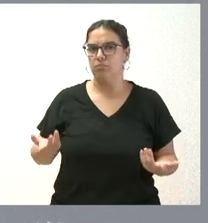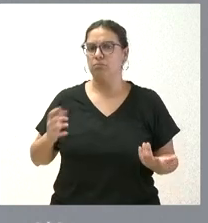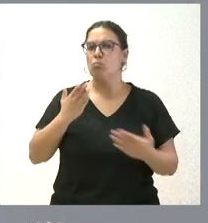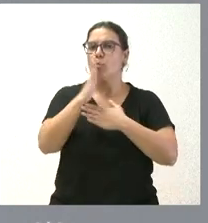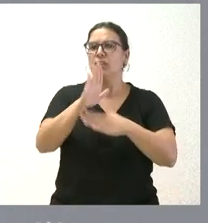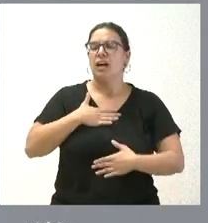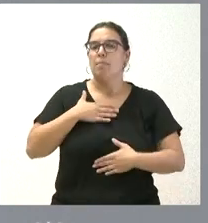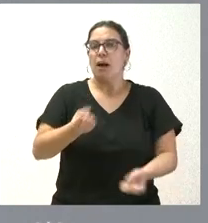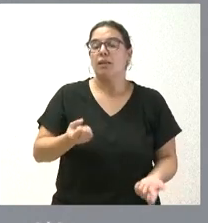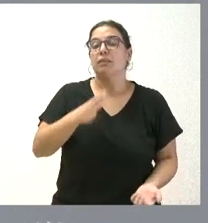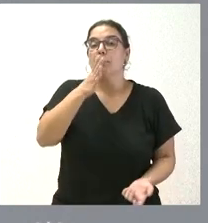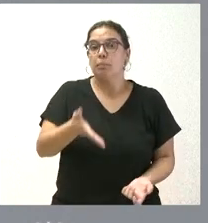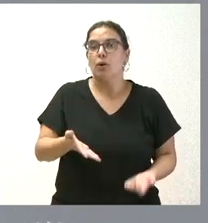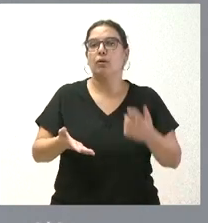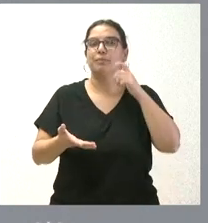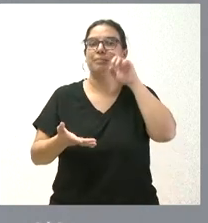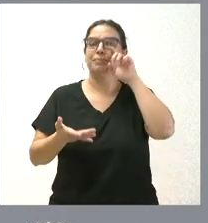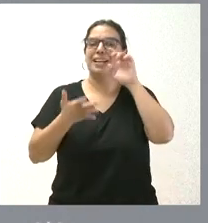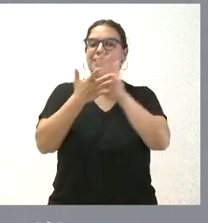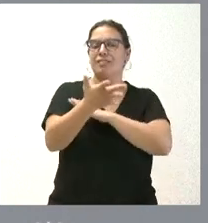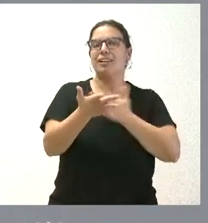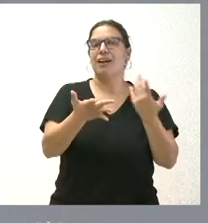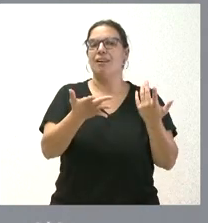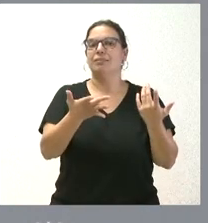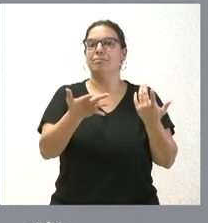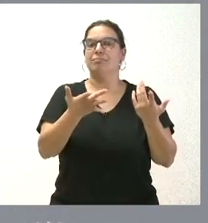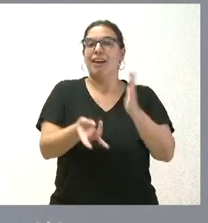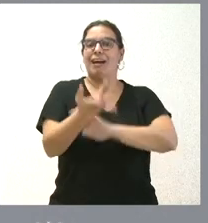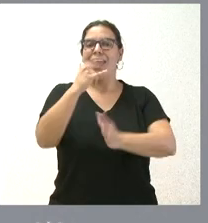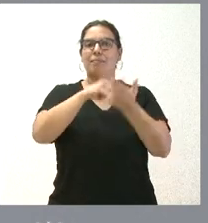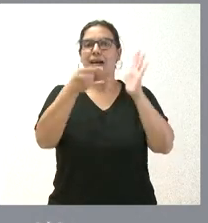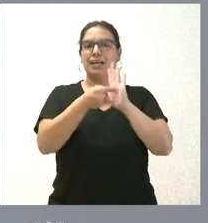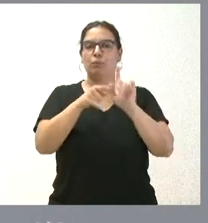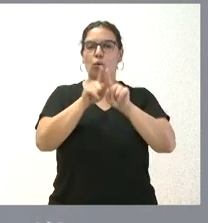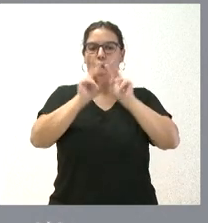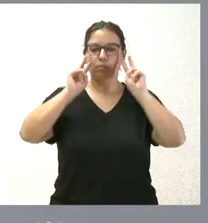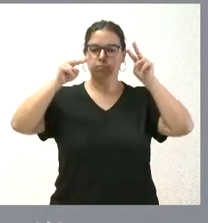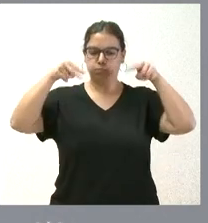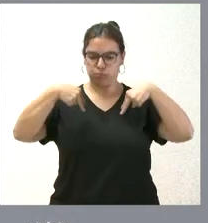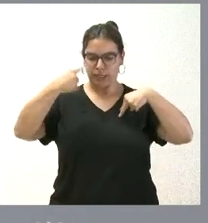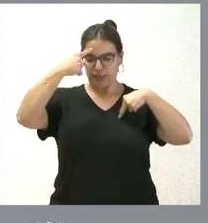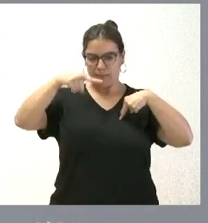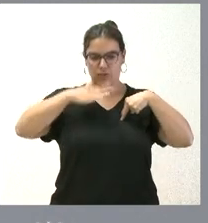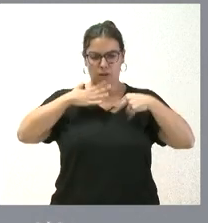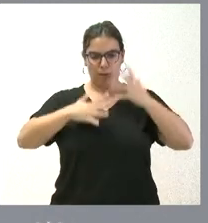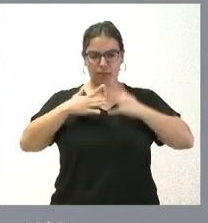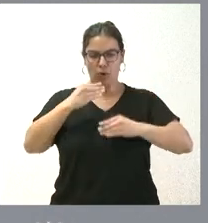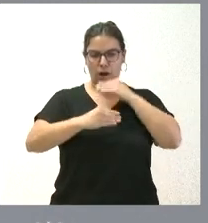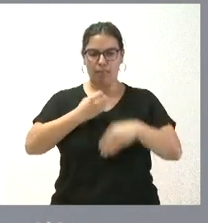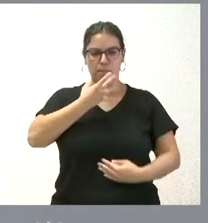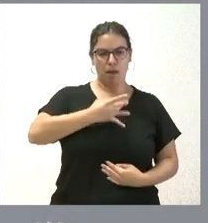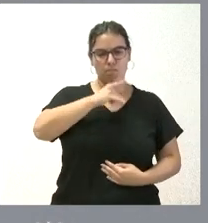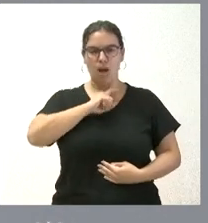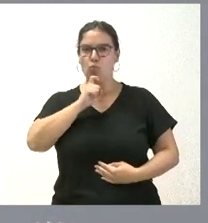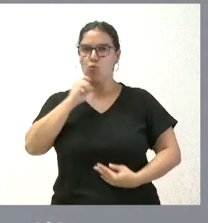porque permite, fundamentalmente, establecer un mecanismo de autocrítica para la propia Administración autonómica en el